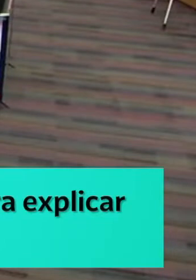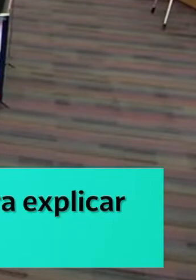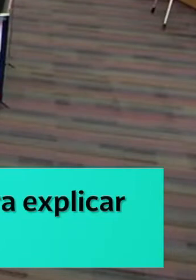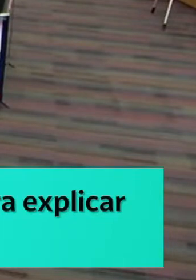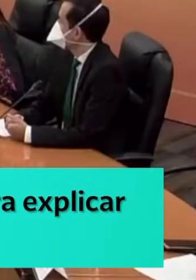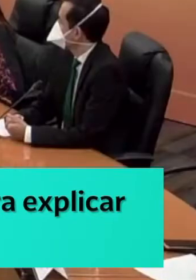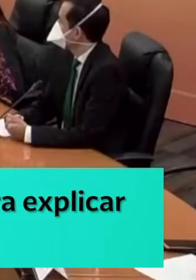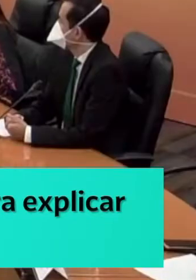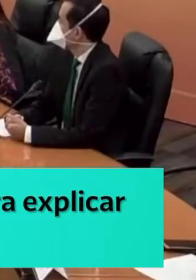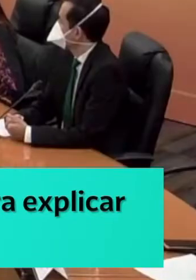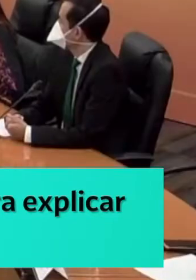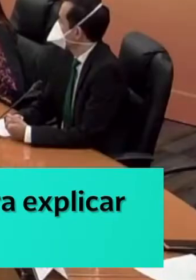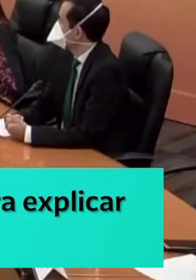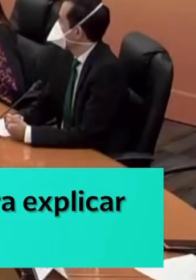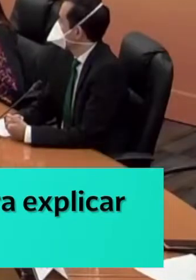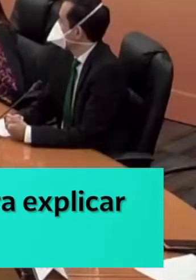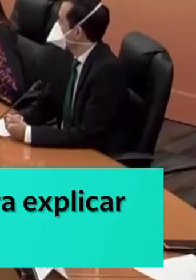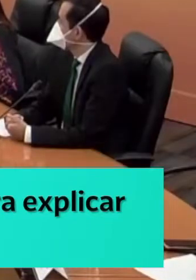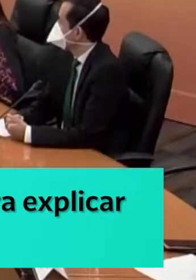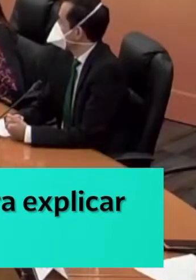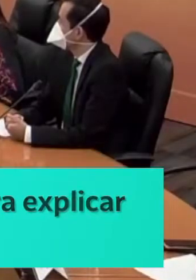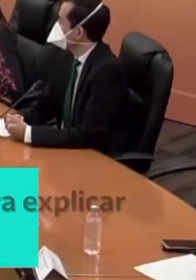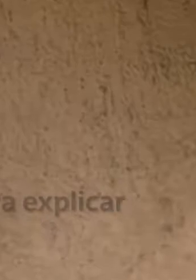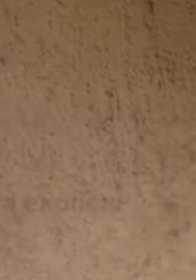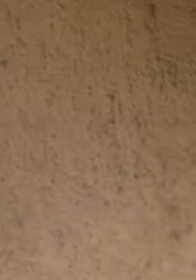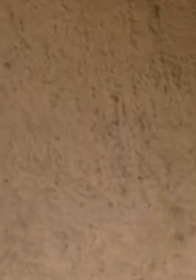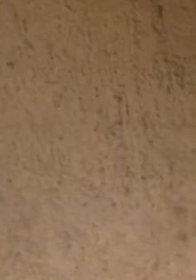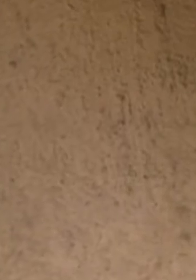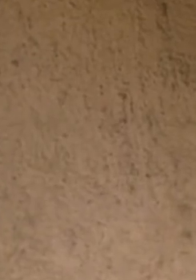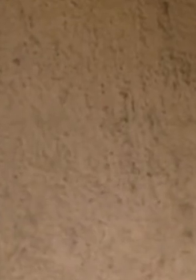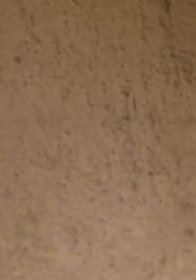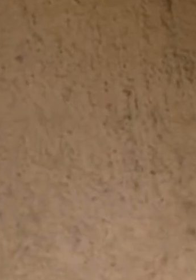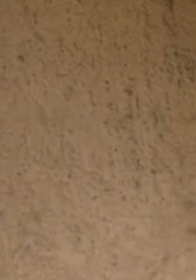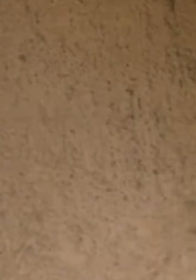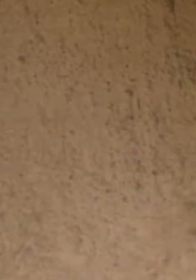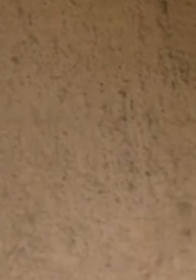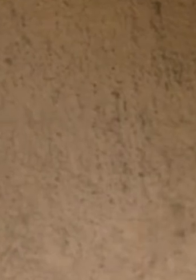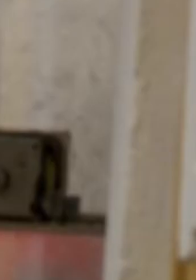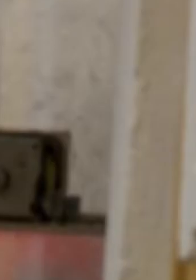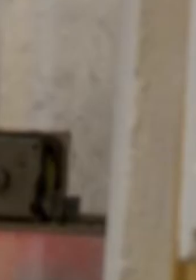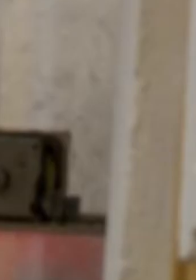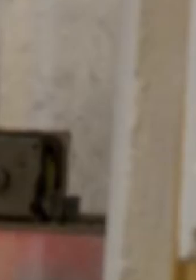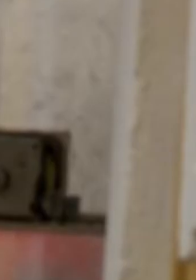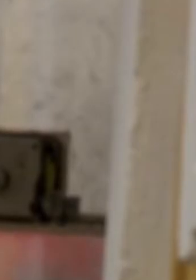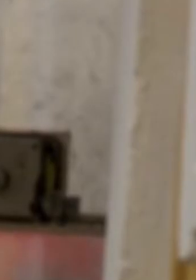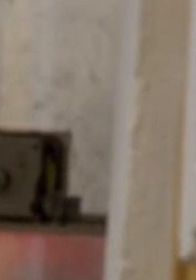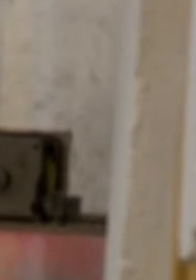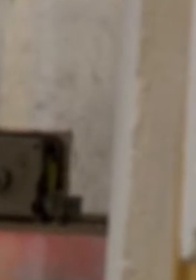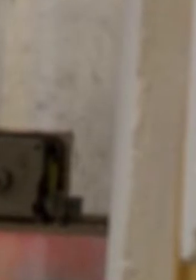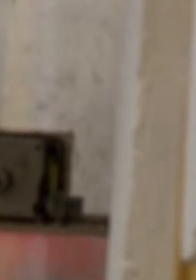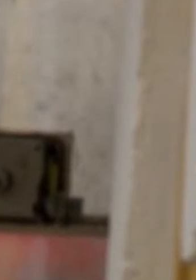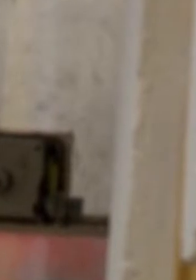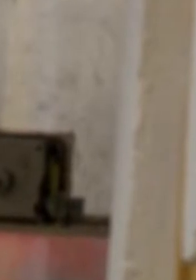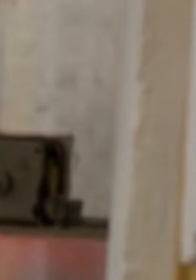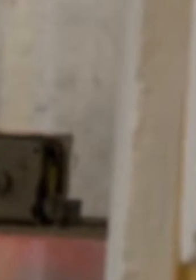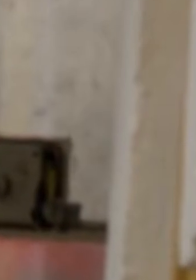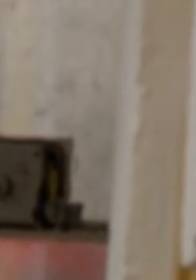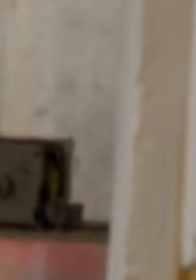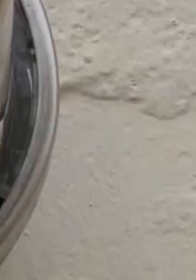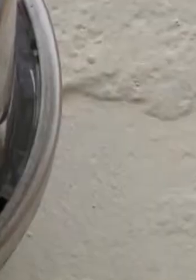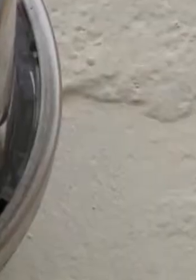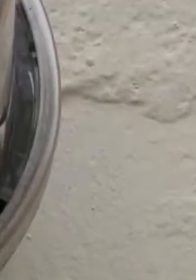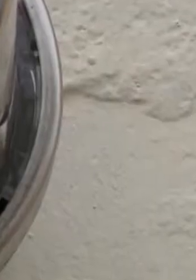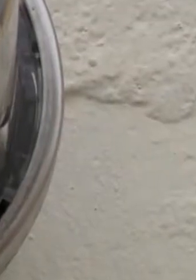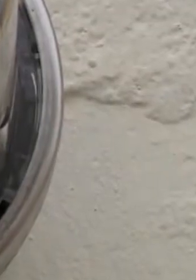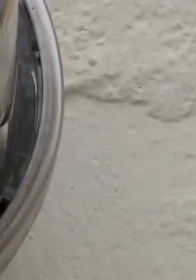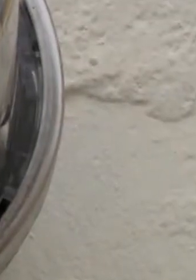el Congreso de la Unión, él y diversos secretarios de Estado realizarán una gira por todo el país a fin de informar a la población los detalles